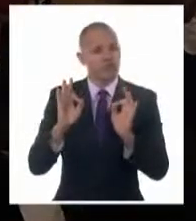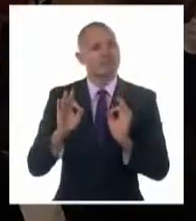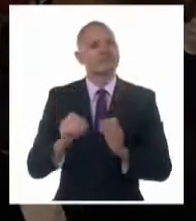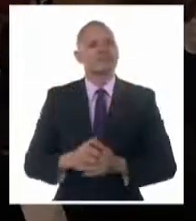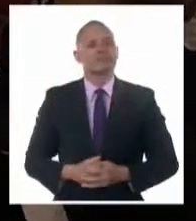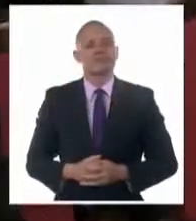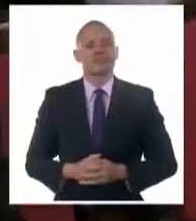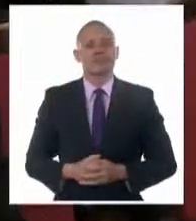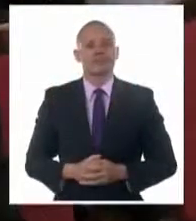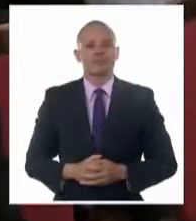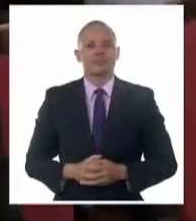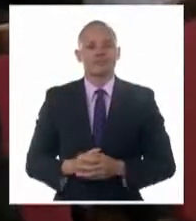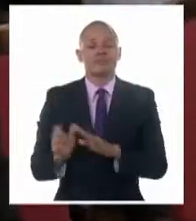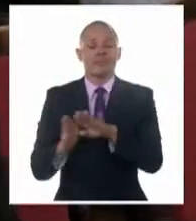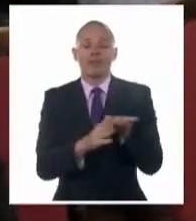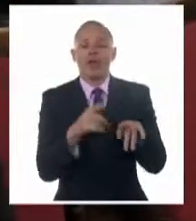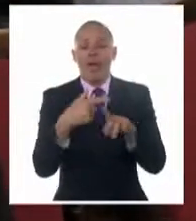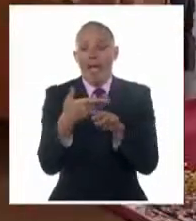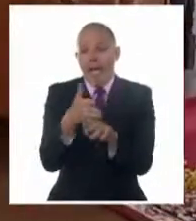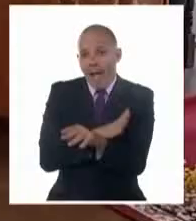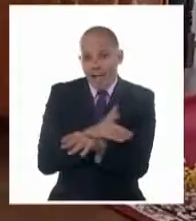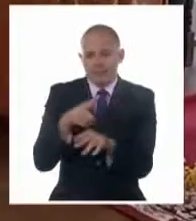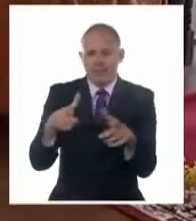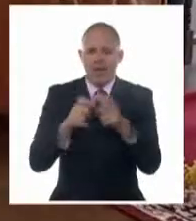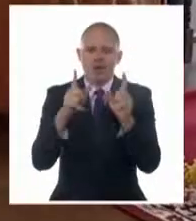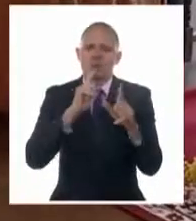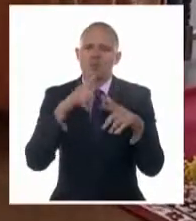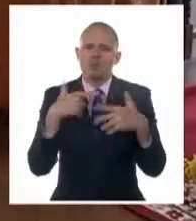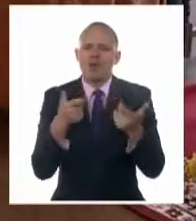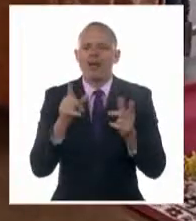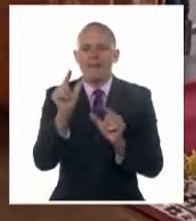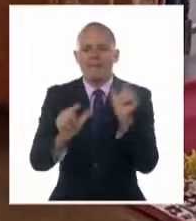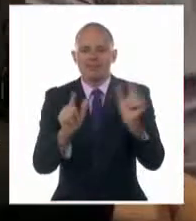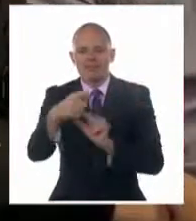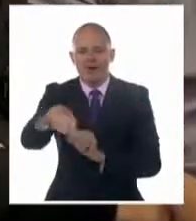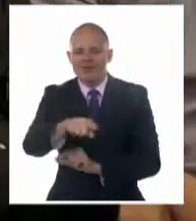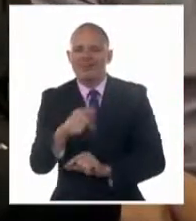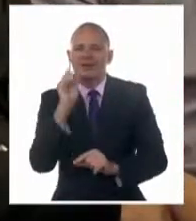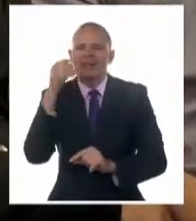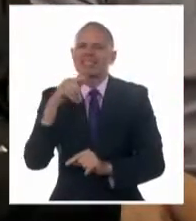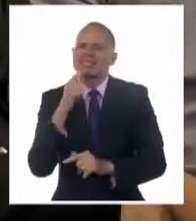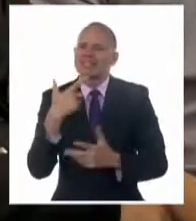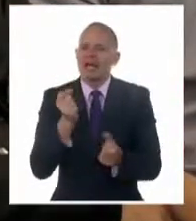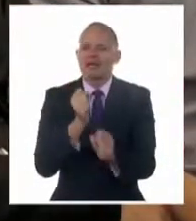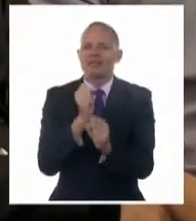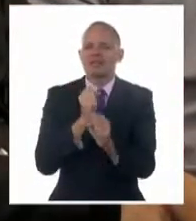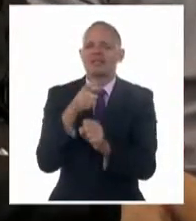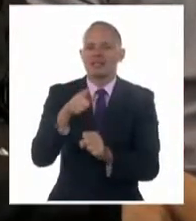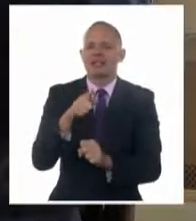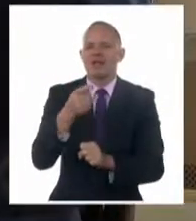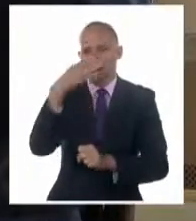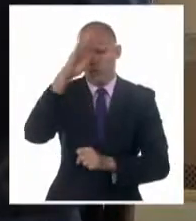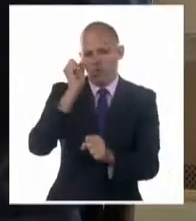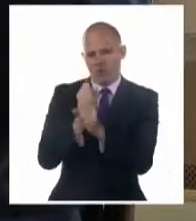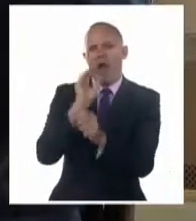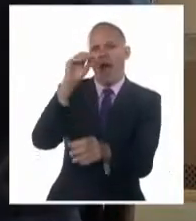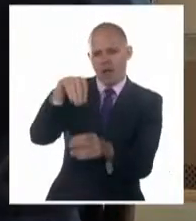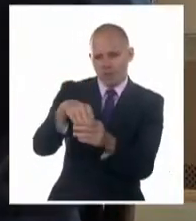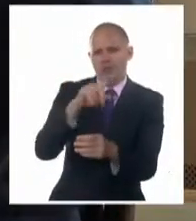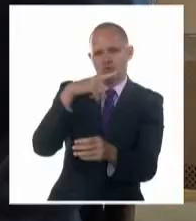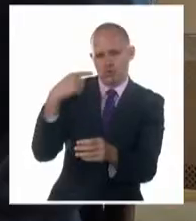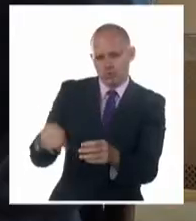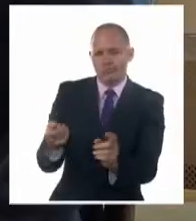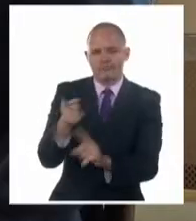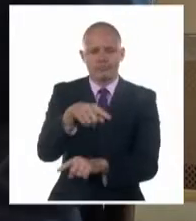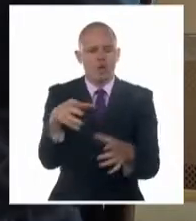Previamente, Marrero Cruz sostuvo un encuentro con integrantes de la misión estatal de Cuba en la Federación de Rusia y representantes de